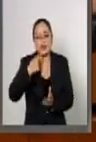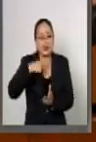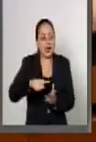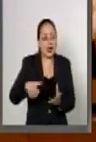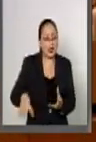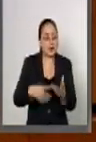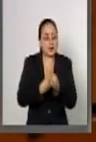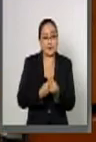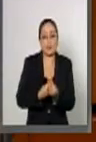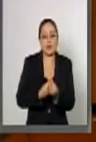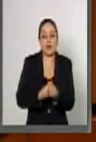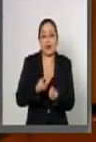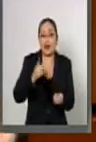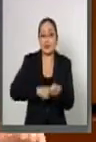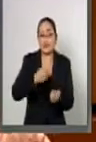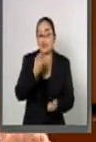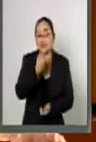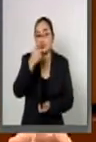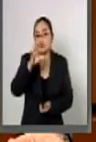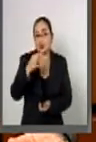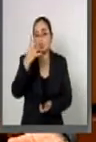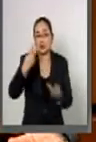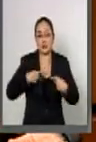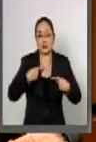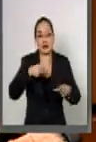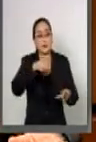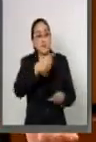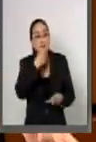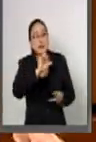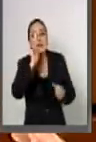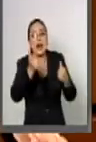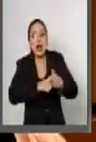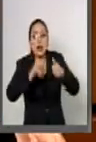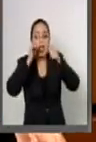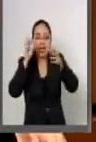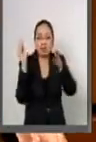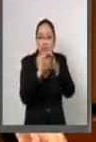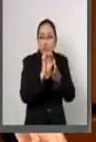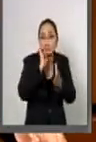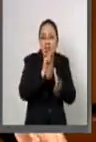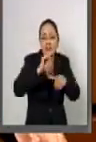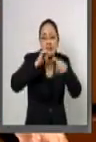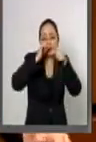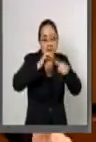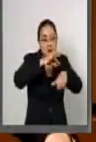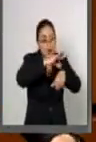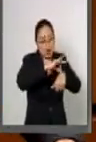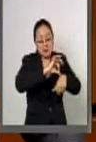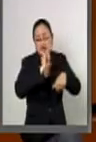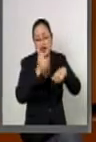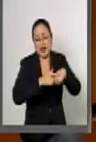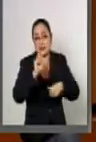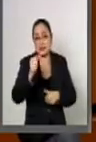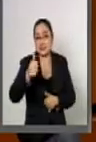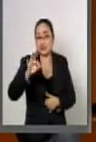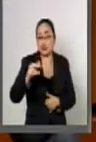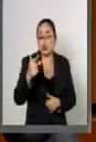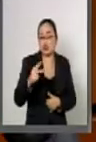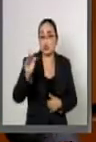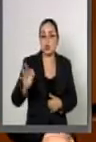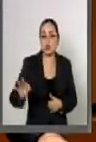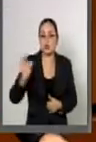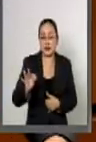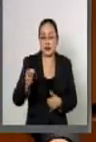144 omitir proporcionar atención médica en un 26.8% de las